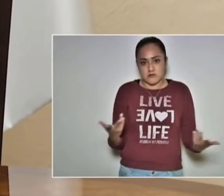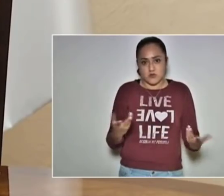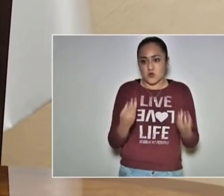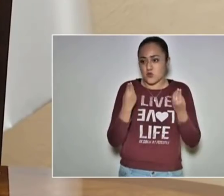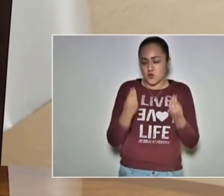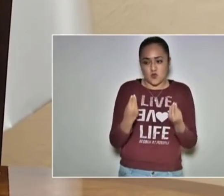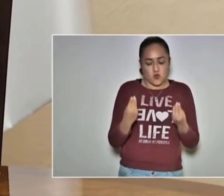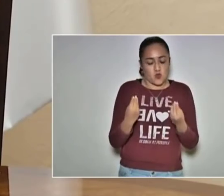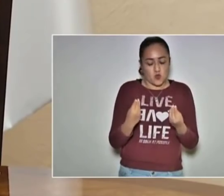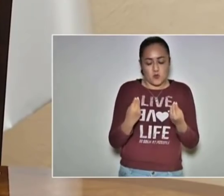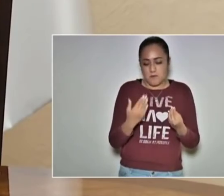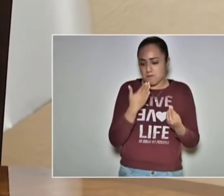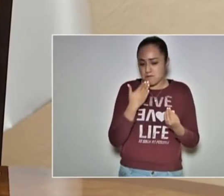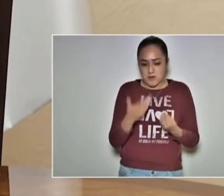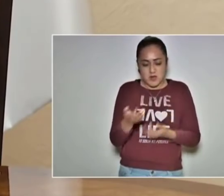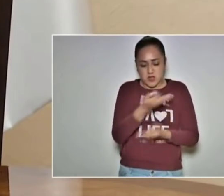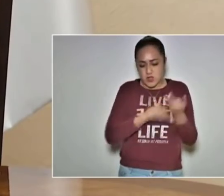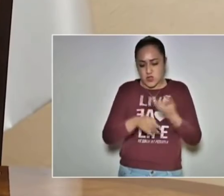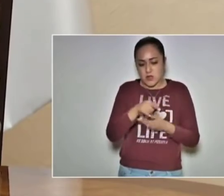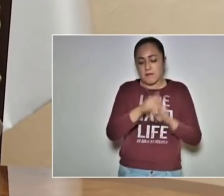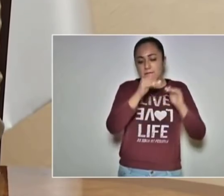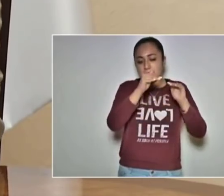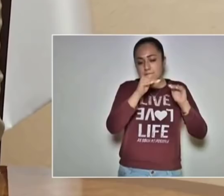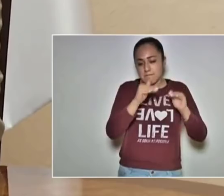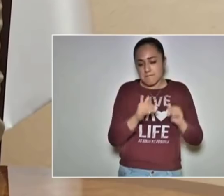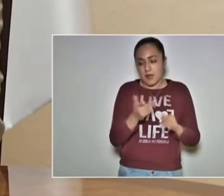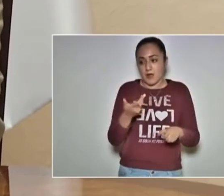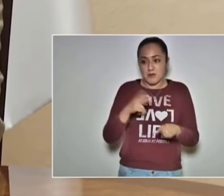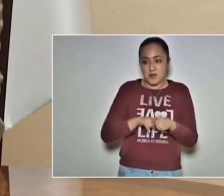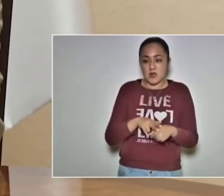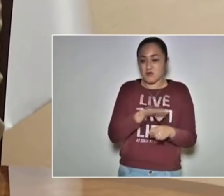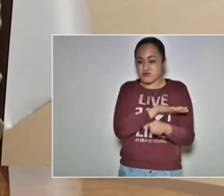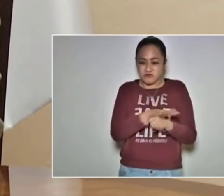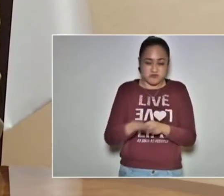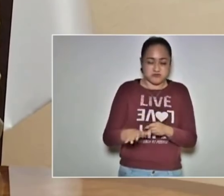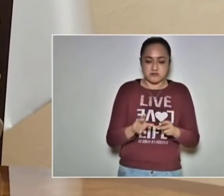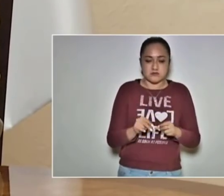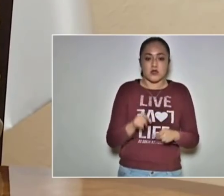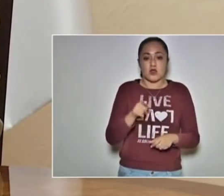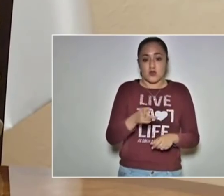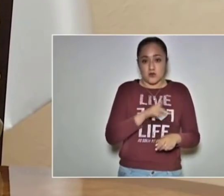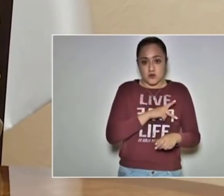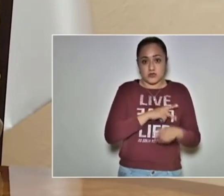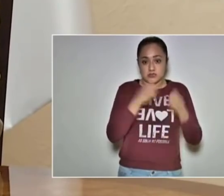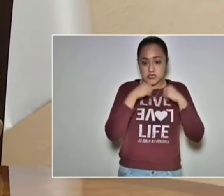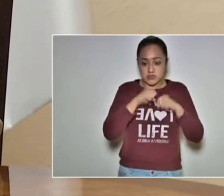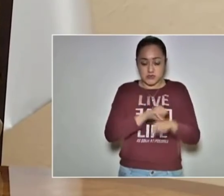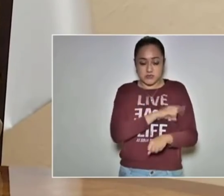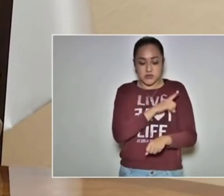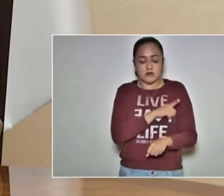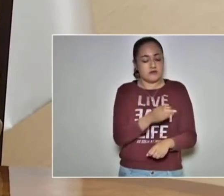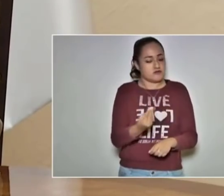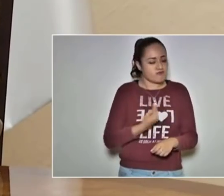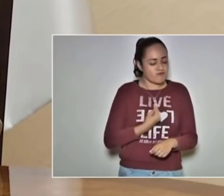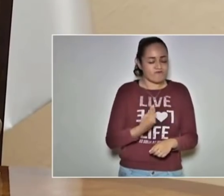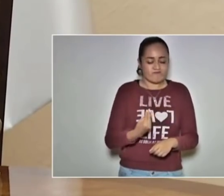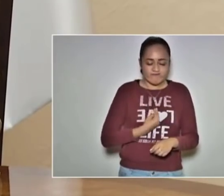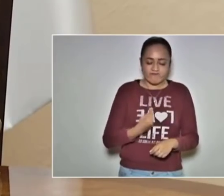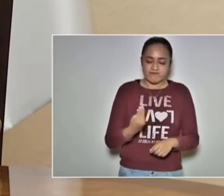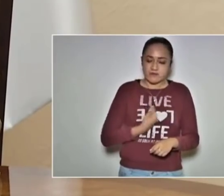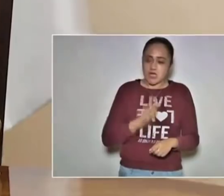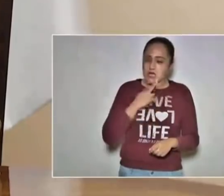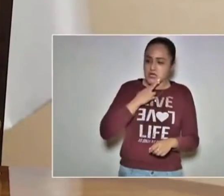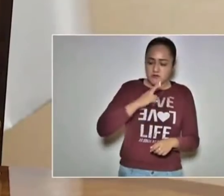ayuda porque otra vez nuestro sistema de salud hospitalario de salud aguantó, respondió